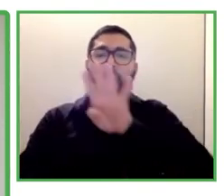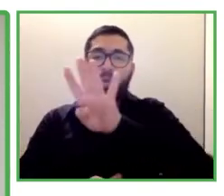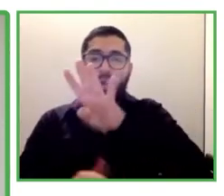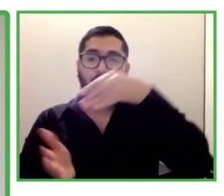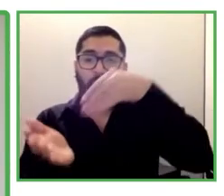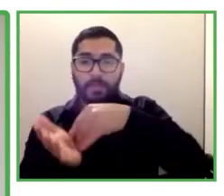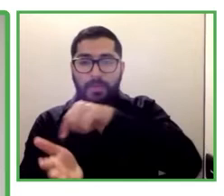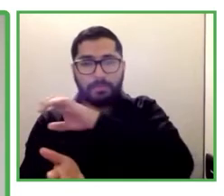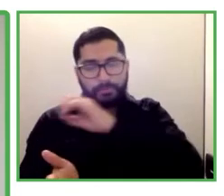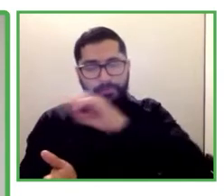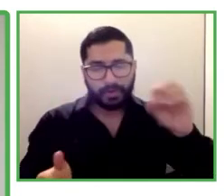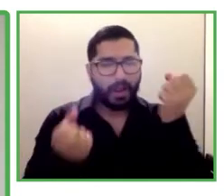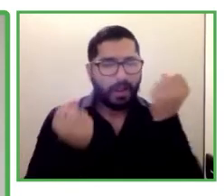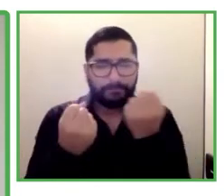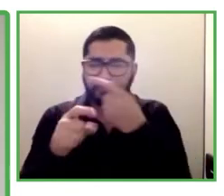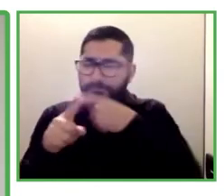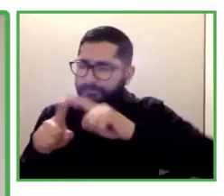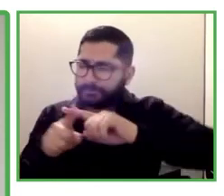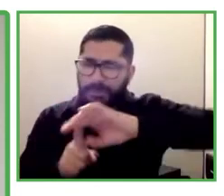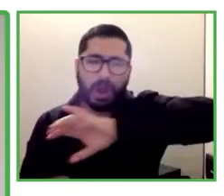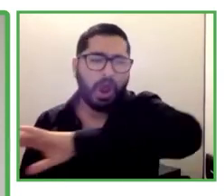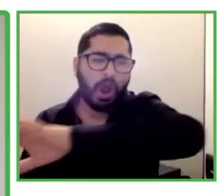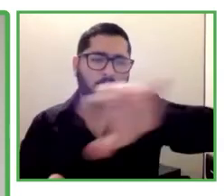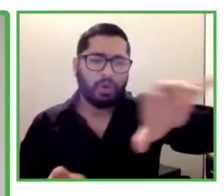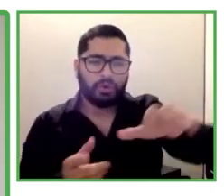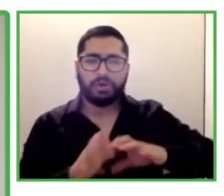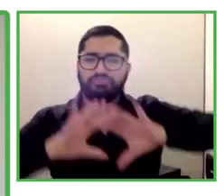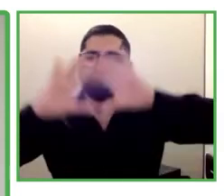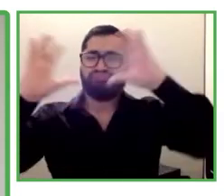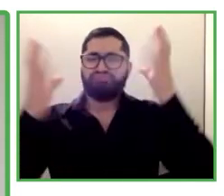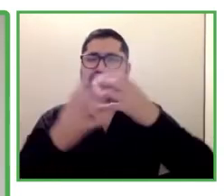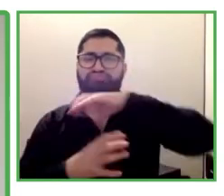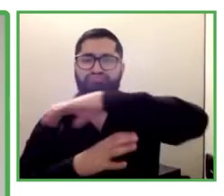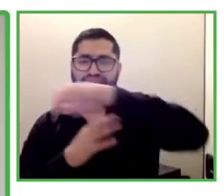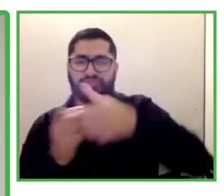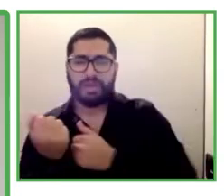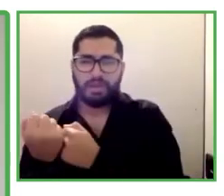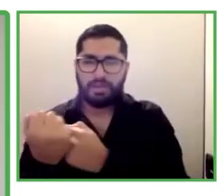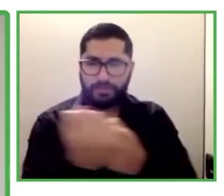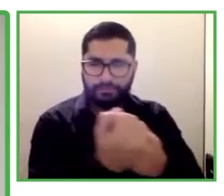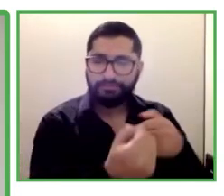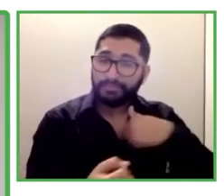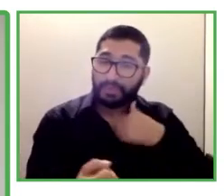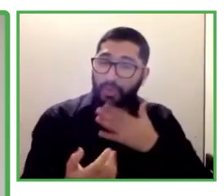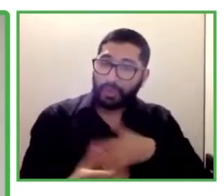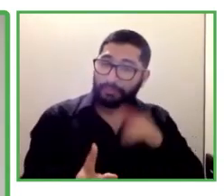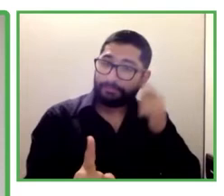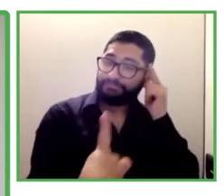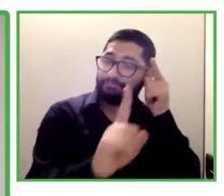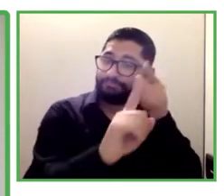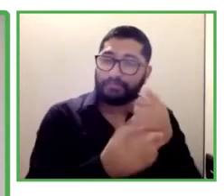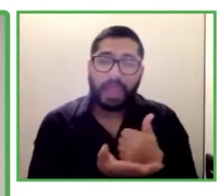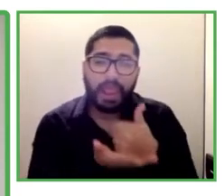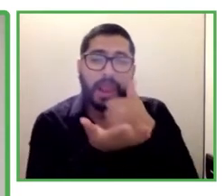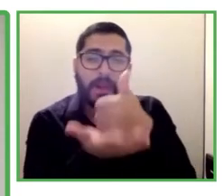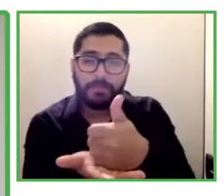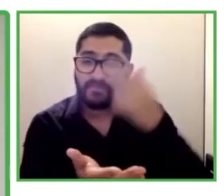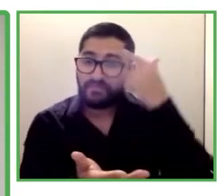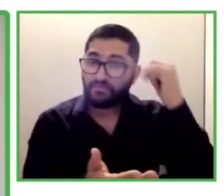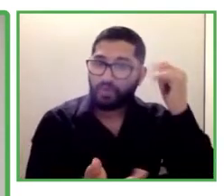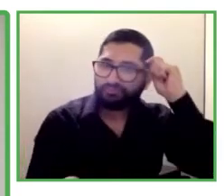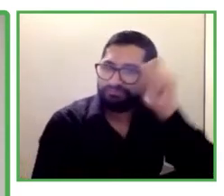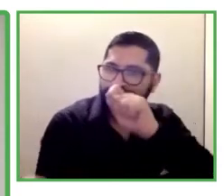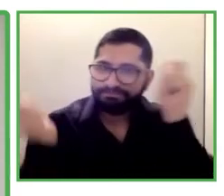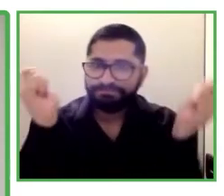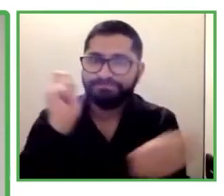mundo. Nuestro objetivo es ayudar a estos innovadores y escalar su impacto y cambiar los impactos para bien. Nuestra